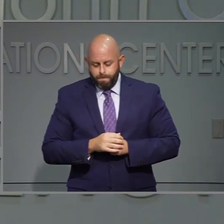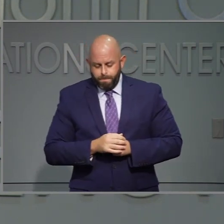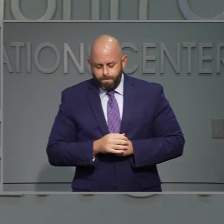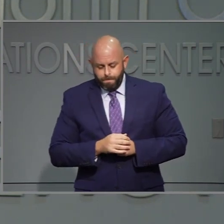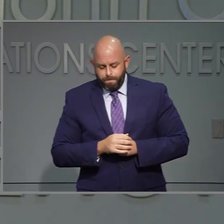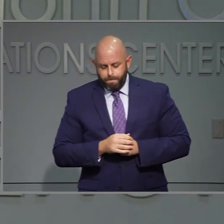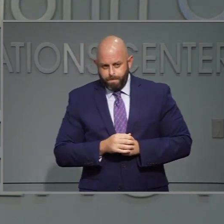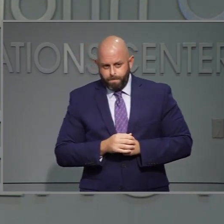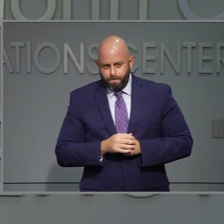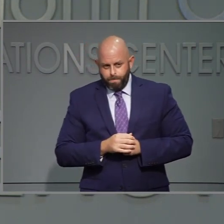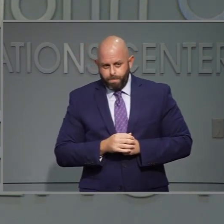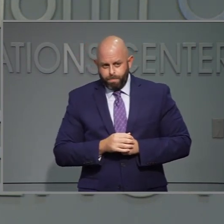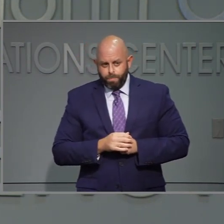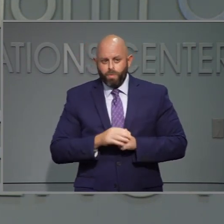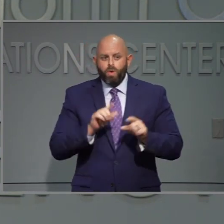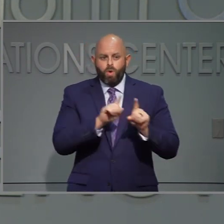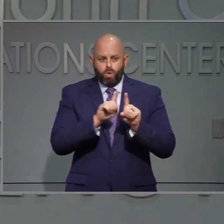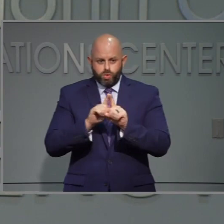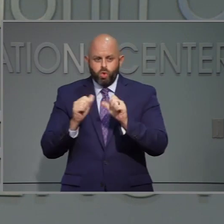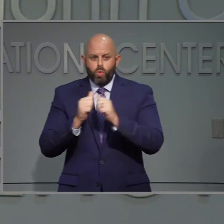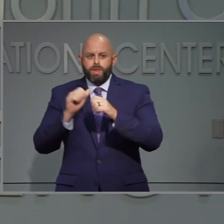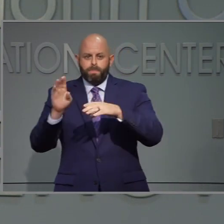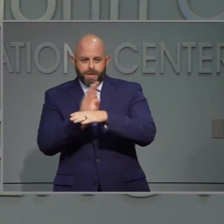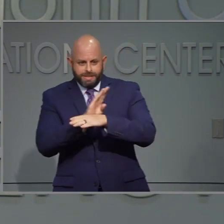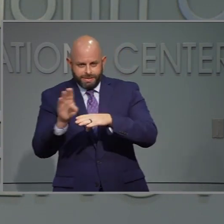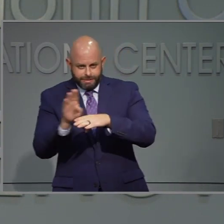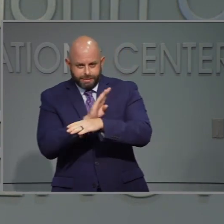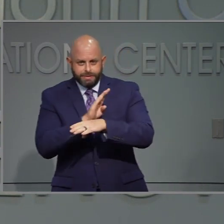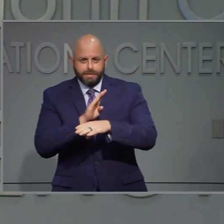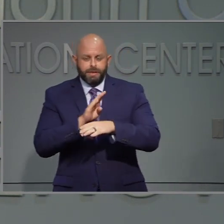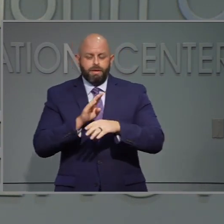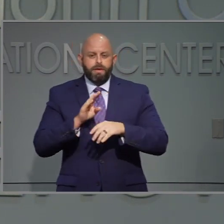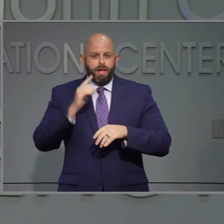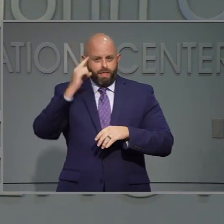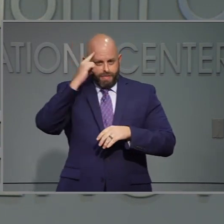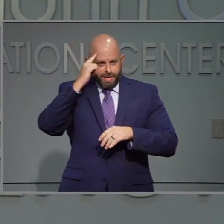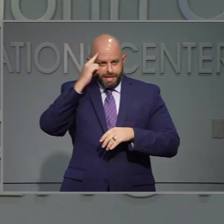Cree que debe haber cambios en cuanto a el cumplimiento.